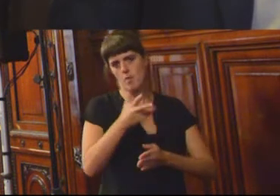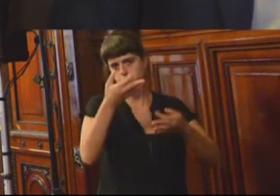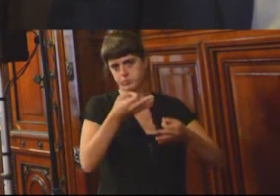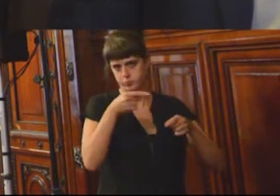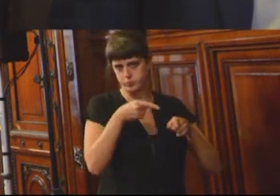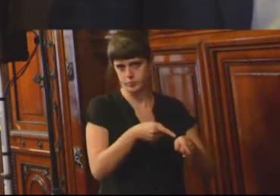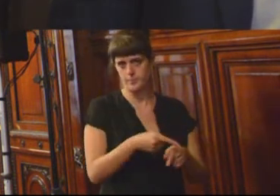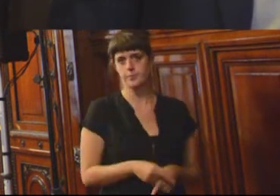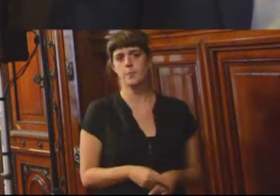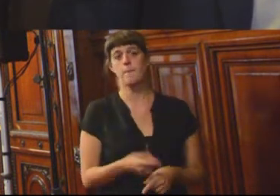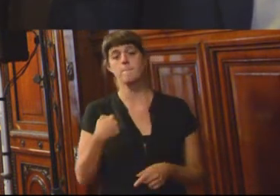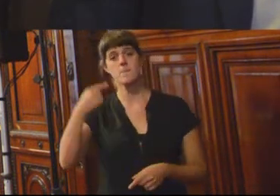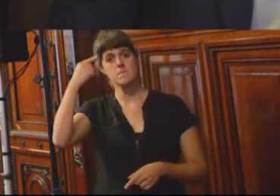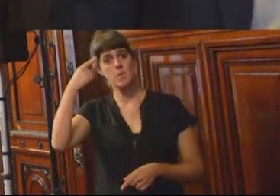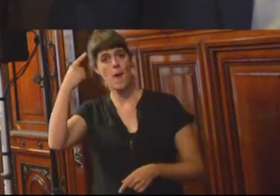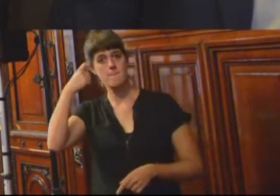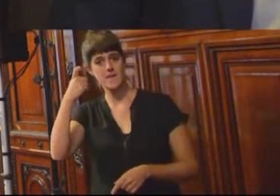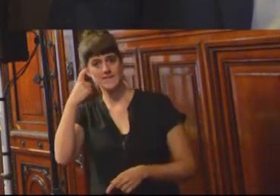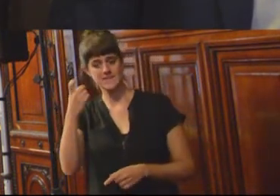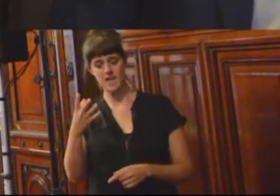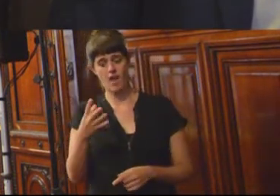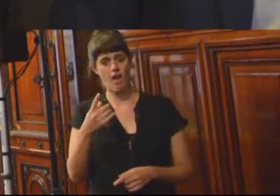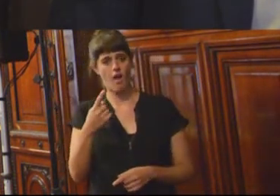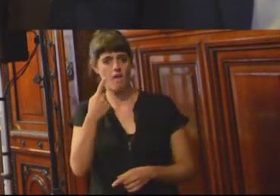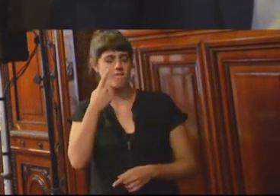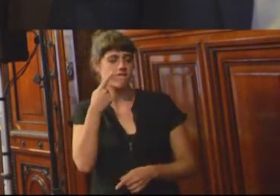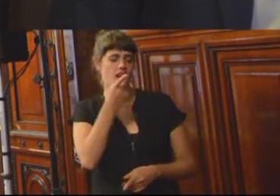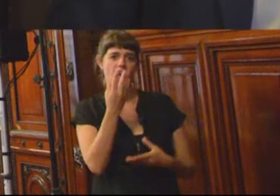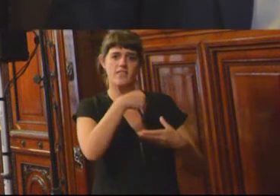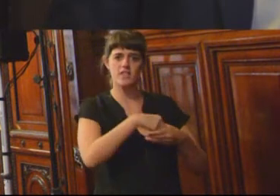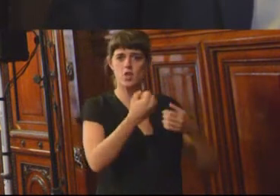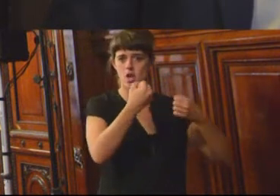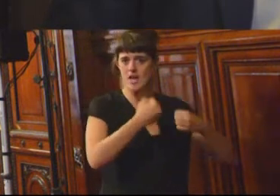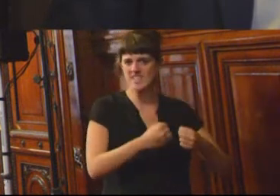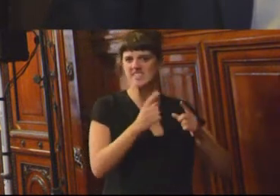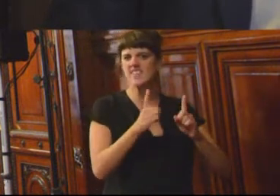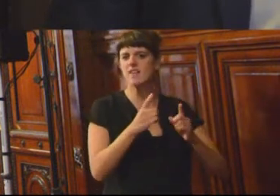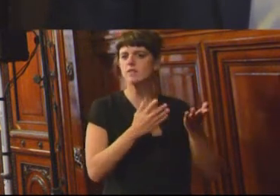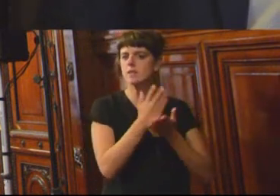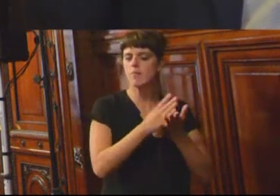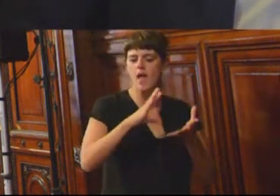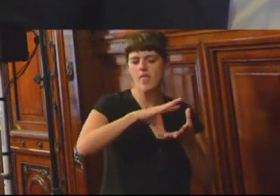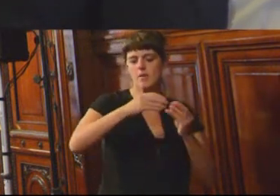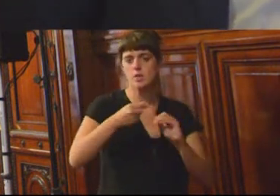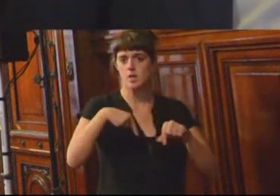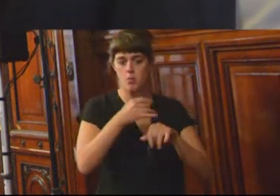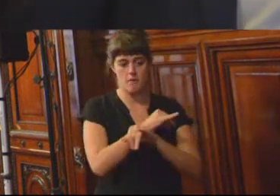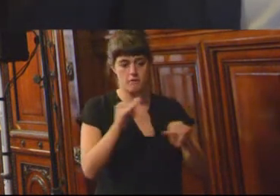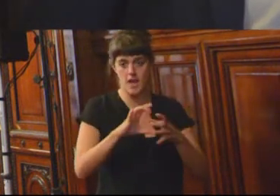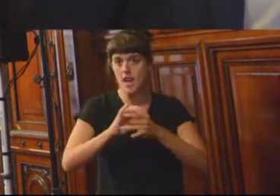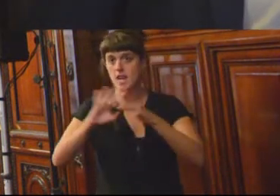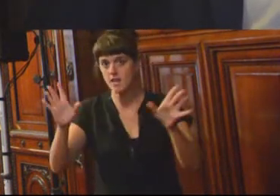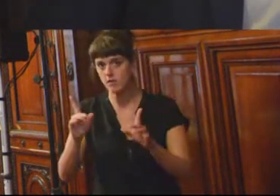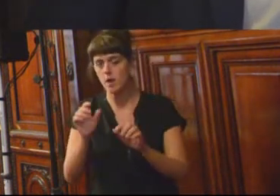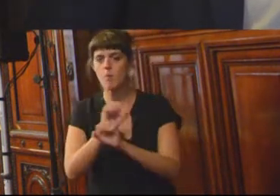Pensamos que la experiencia de vivir en la cárcel debe necesariamente estar ligada con la idea de que en el afuera le permitan transformarse en un ser democrático. Esto es central